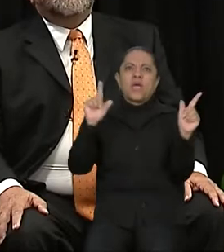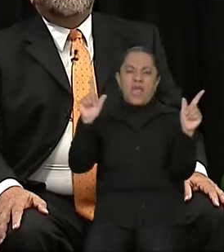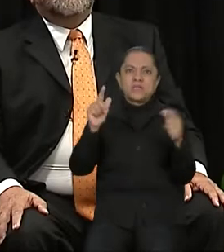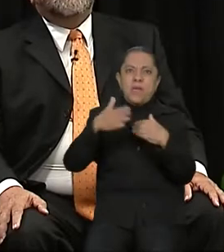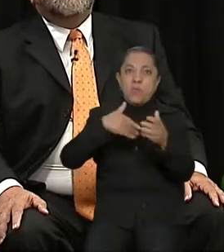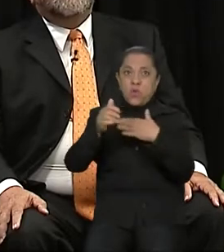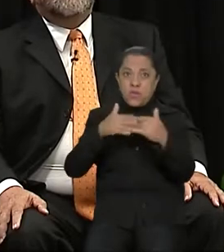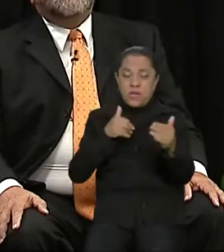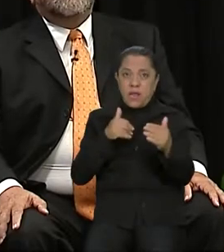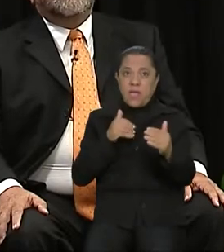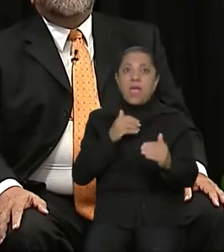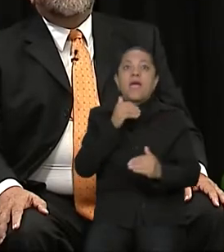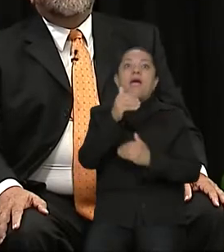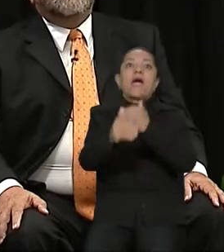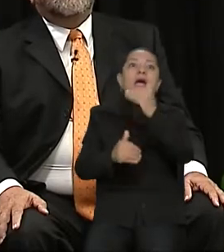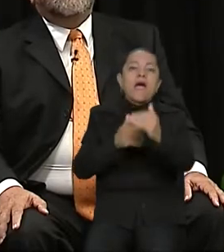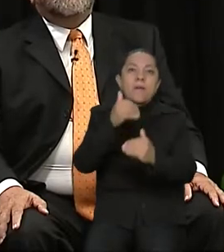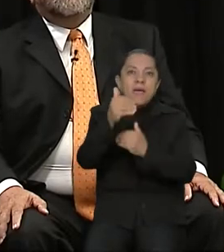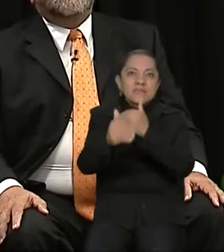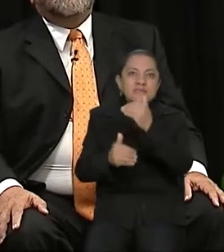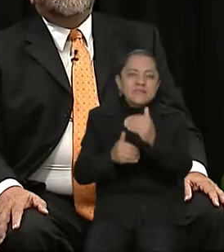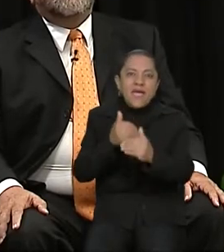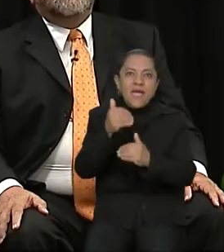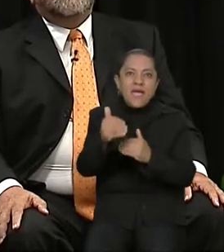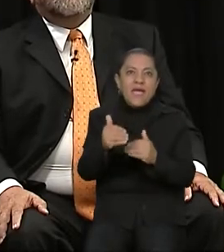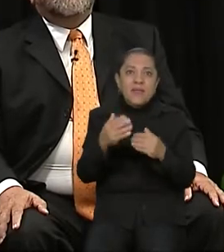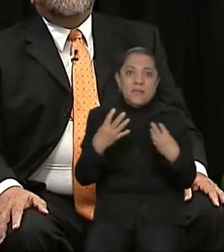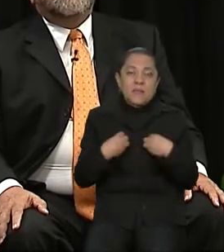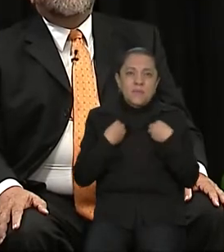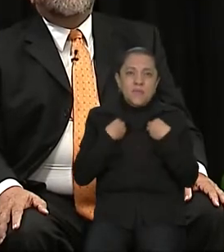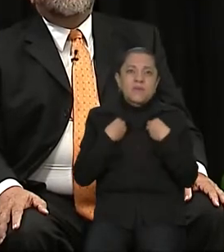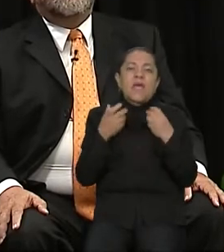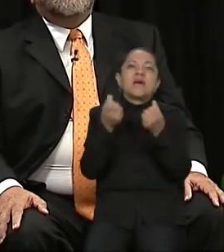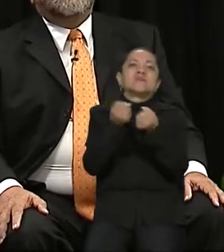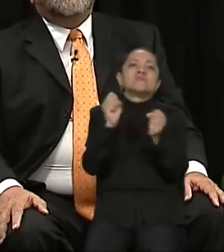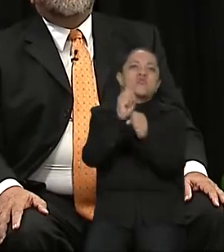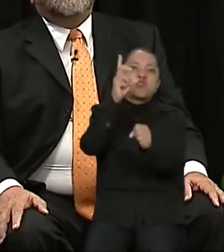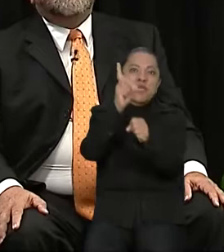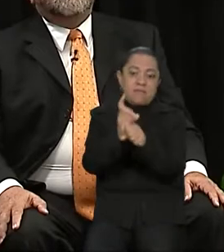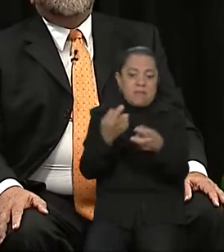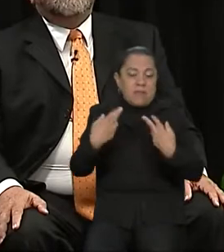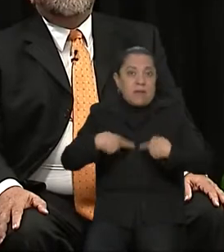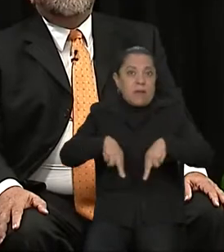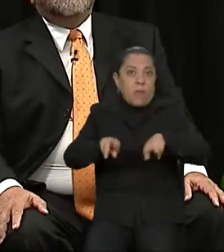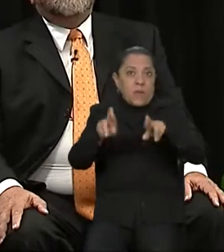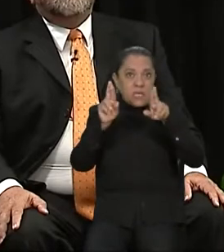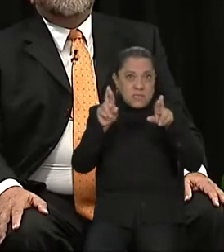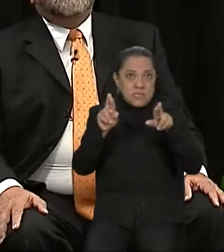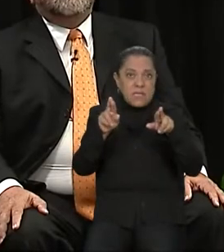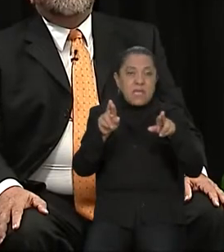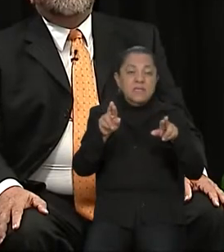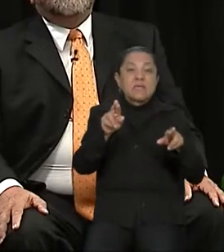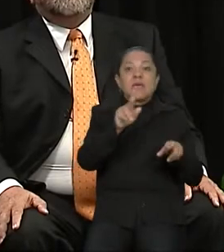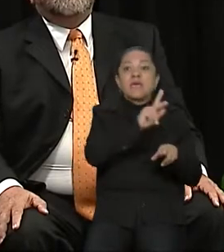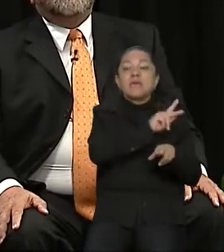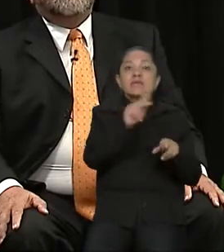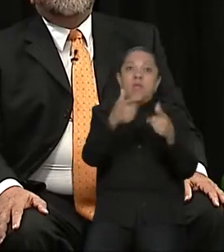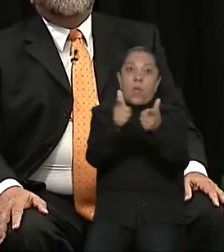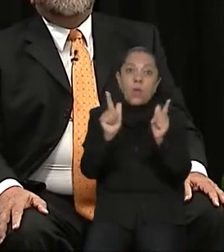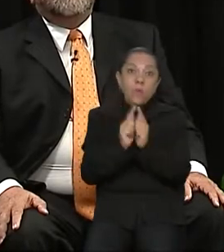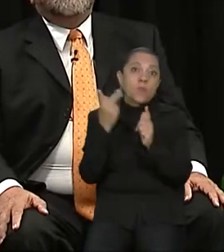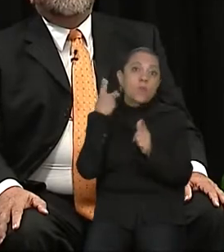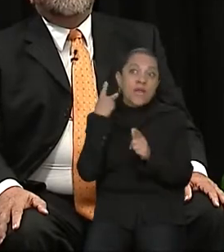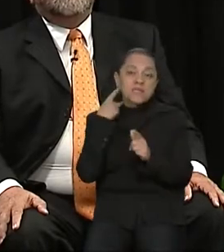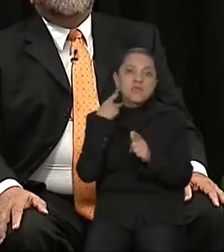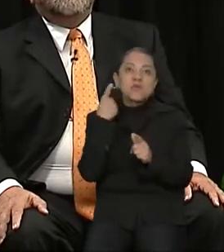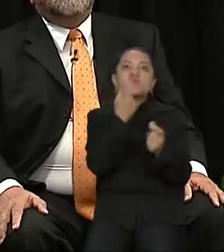una dinámica comunicacional viva entre sociedad y representantes, entre los partidos y los electores. Y para